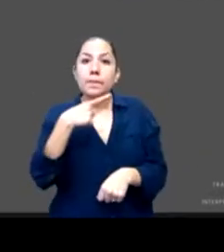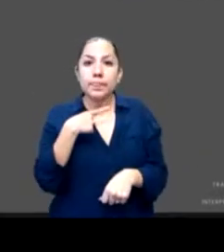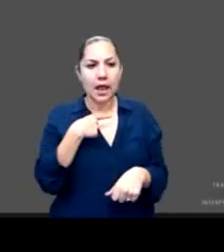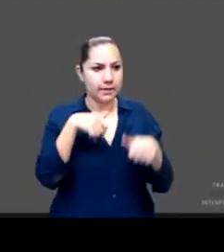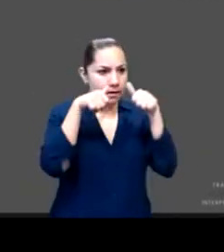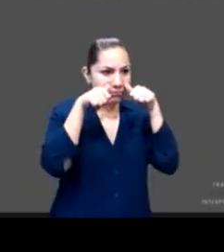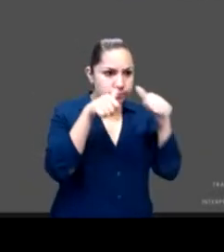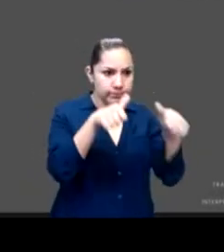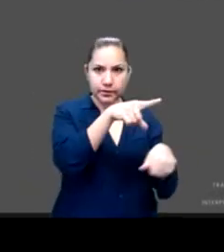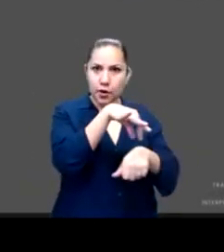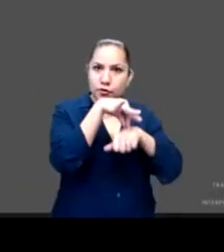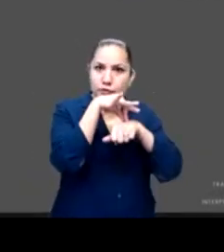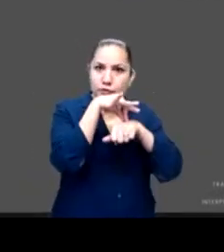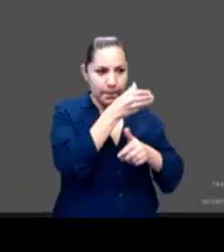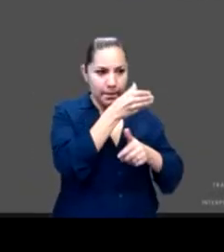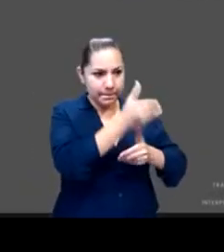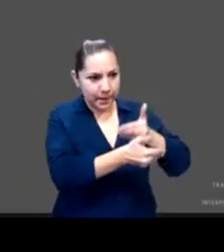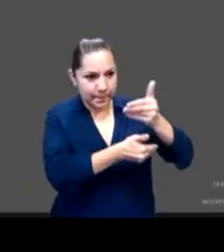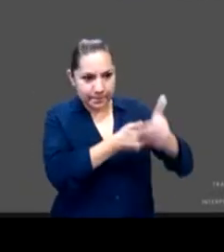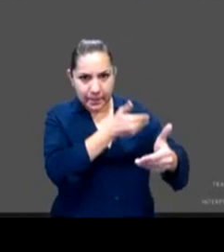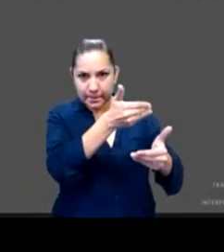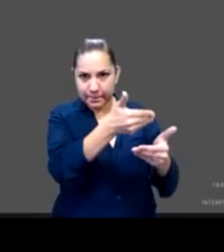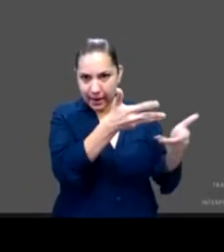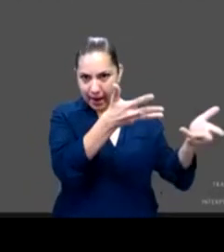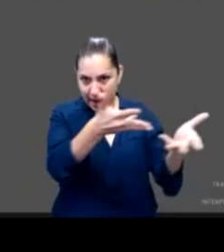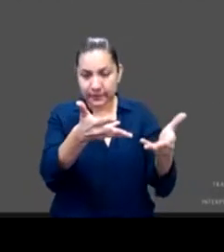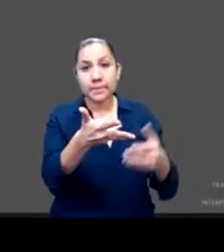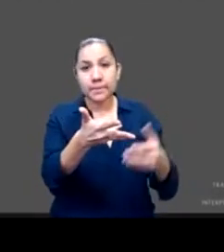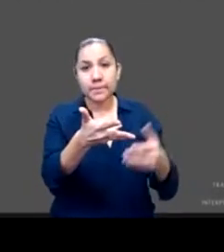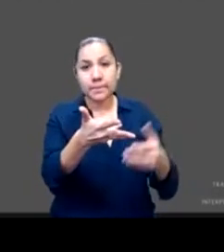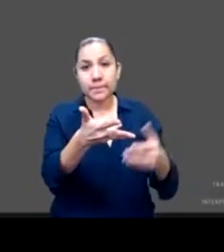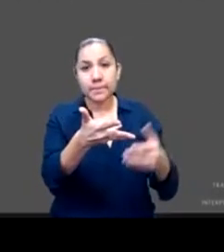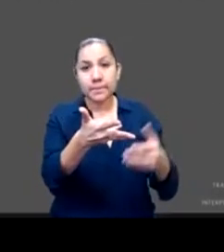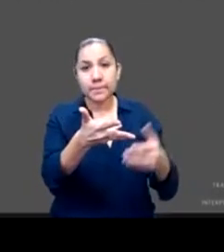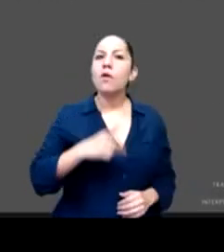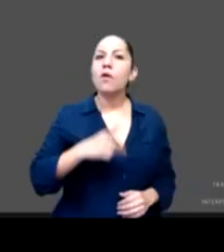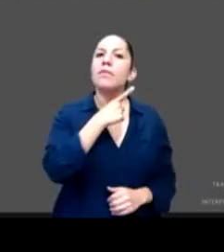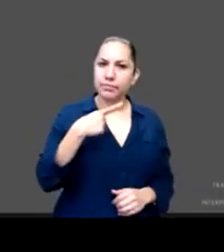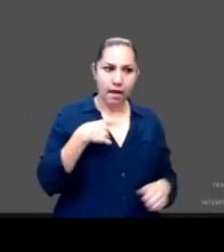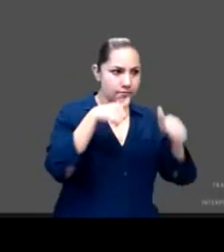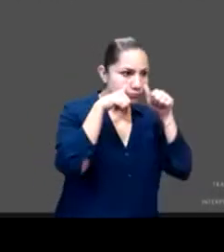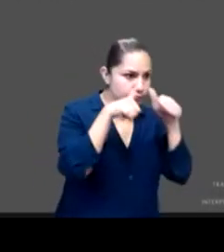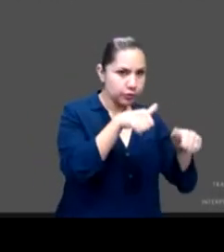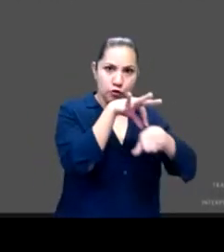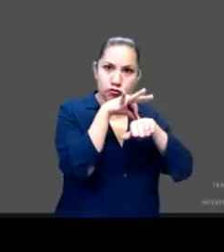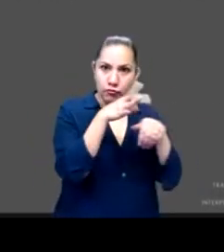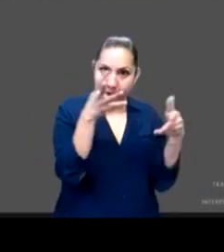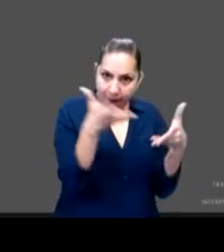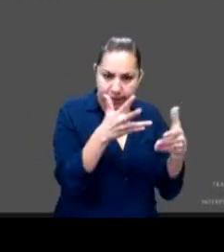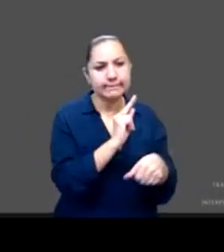y el nivel local tiene la responsabilidad de concretar las acciones. De tal manera que cuando hablamos del